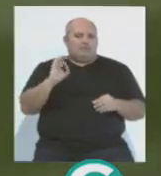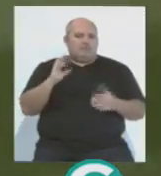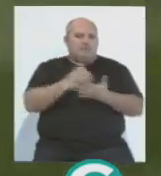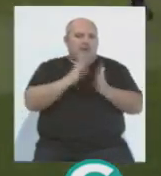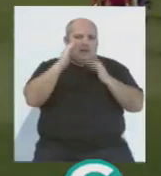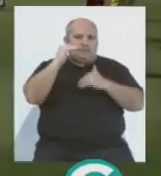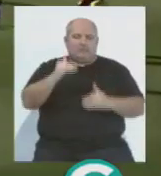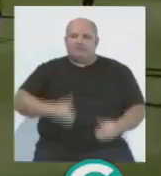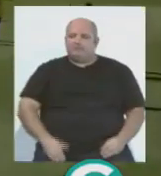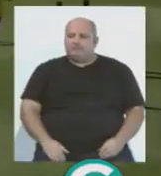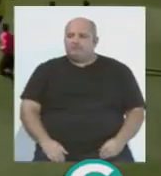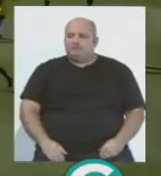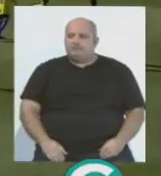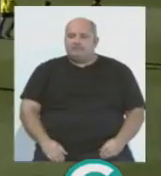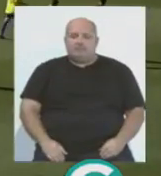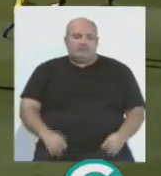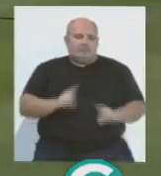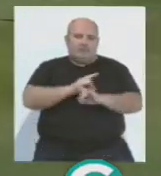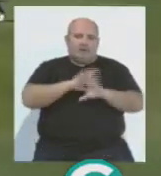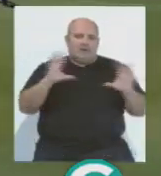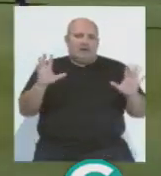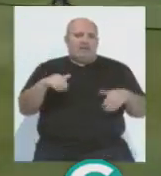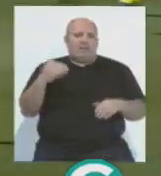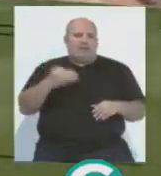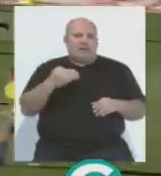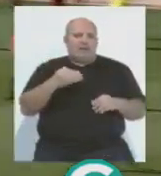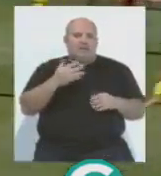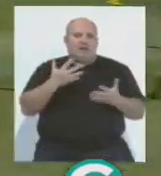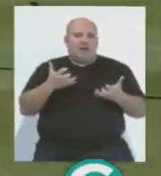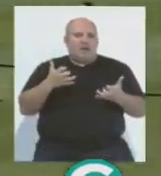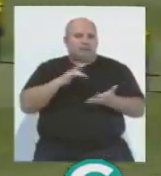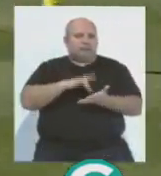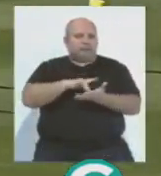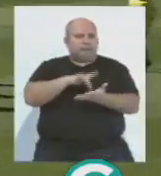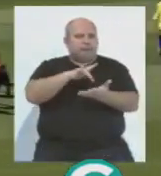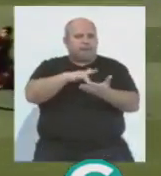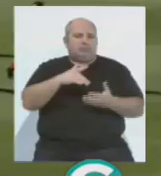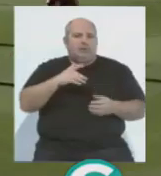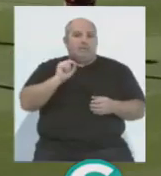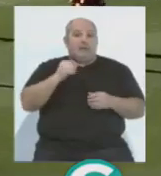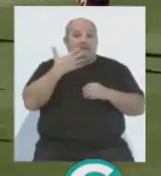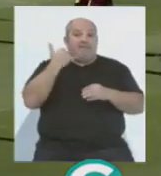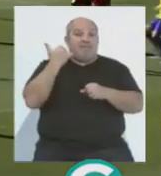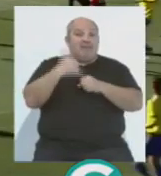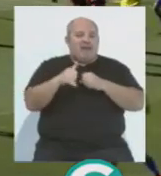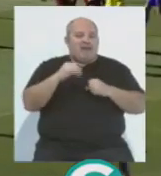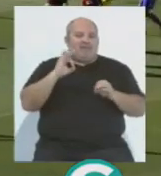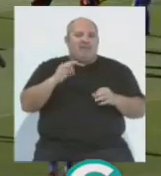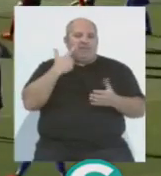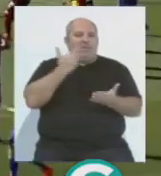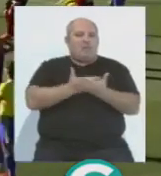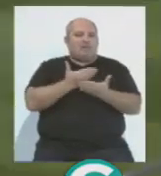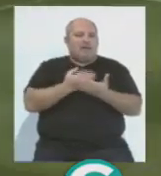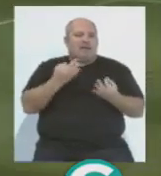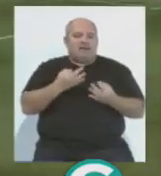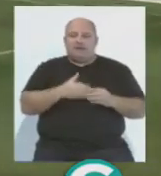atento hasta el último. Completamente, Cádiz, la verdad que el Cádiz está ganando muchos partidos en esos minutos finales, lo cual demuestra